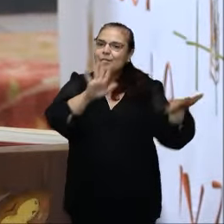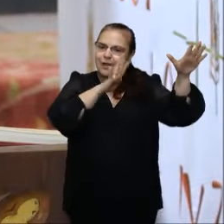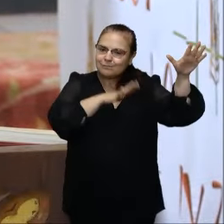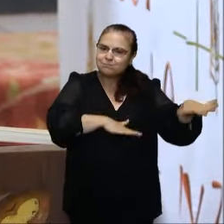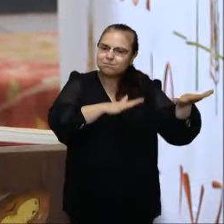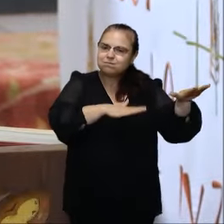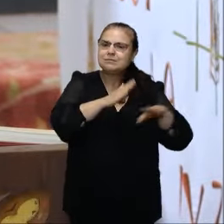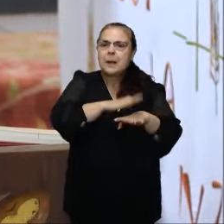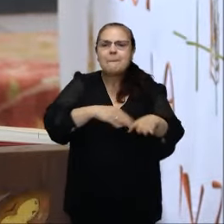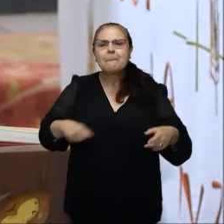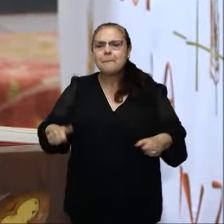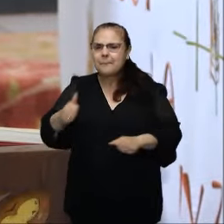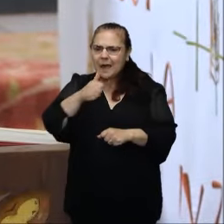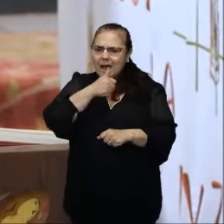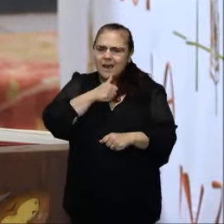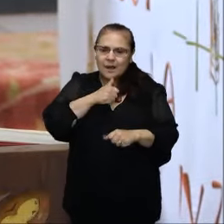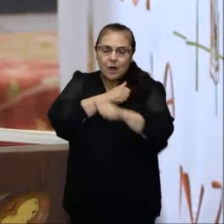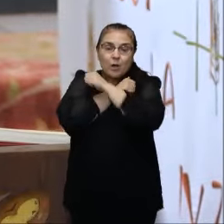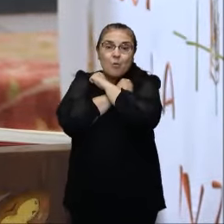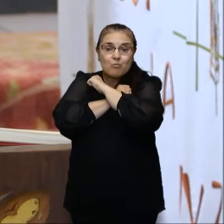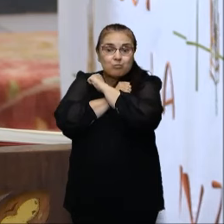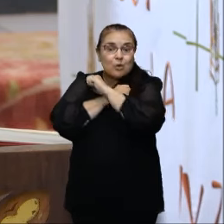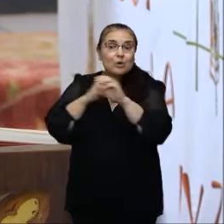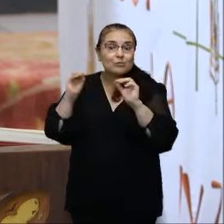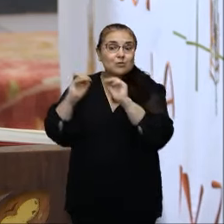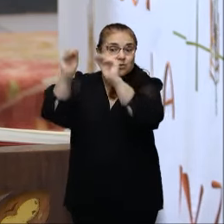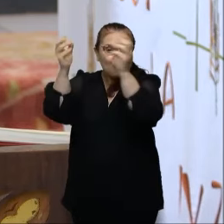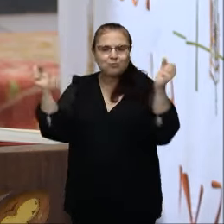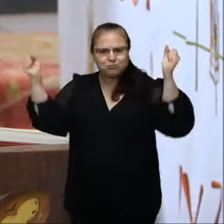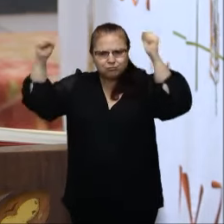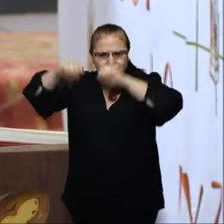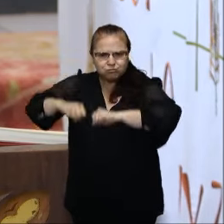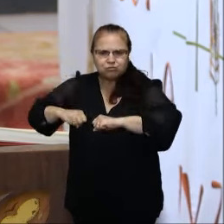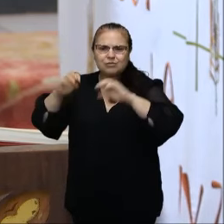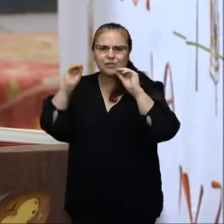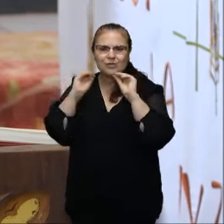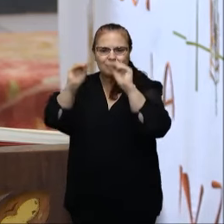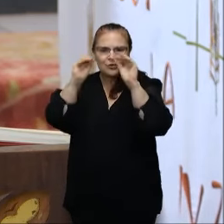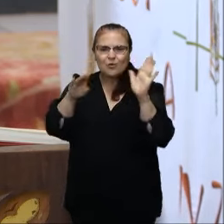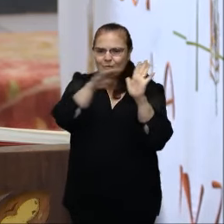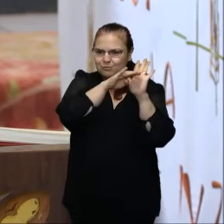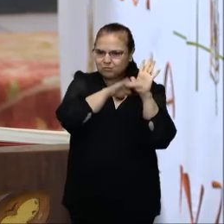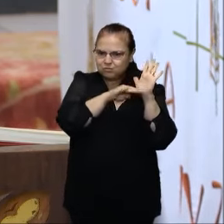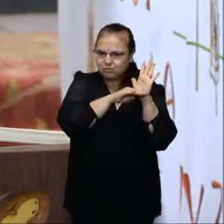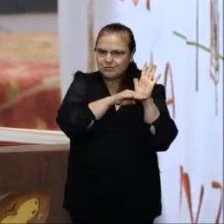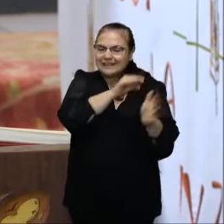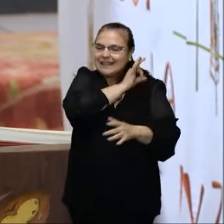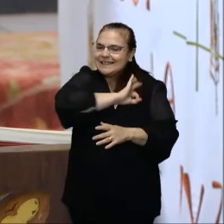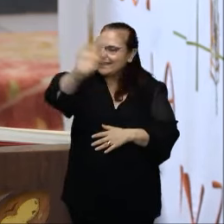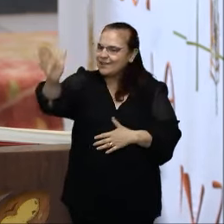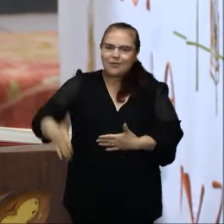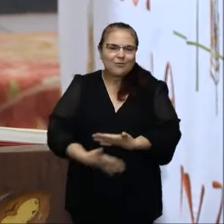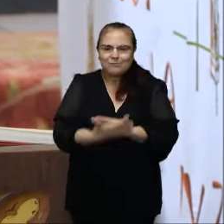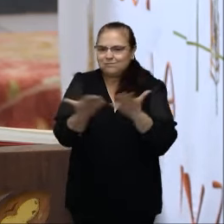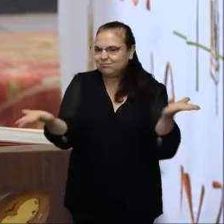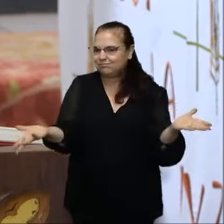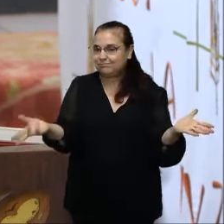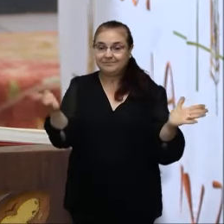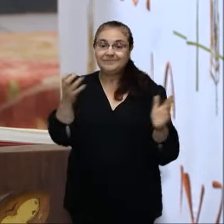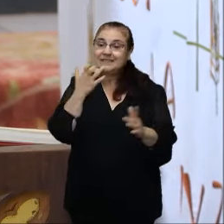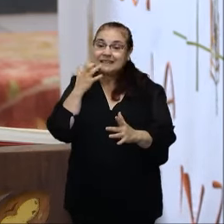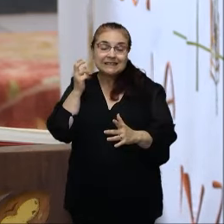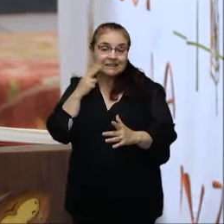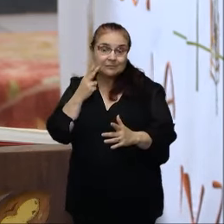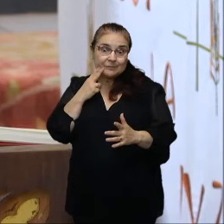para los que guardan su alianza y sus mandatos. El Señor se confía a los que lo temen